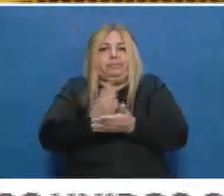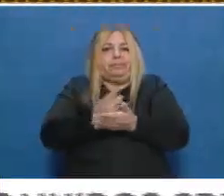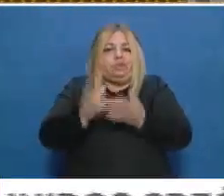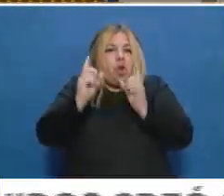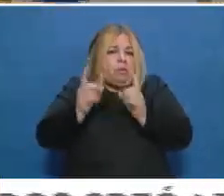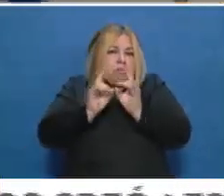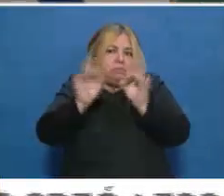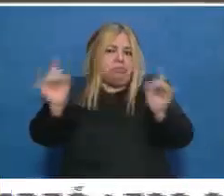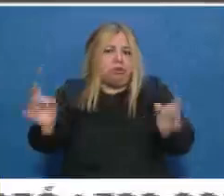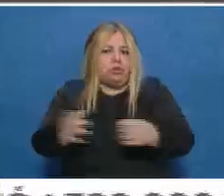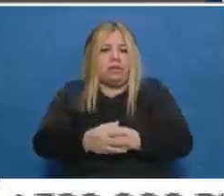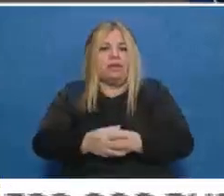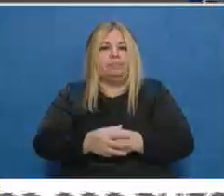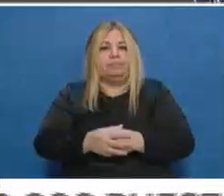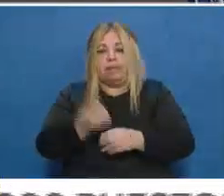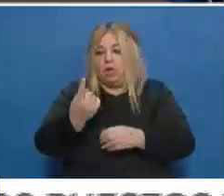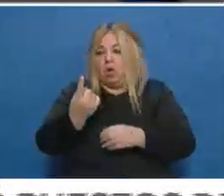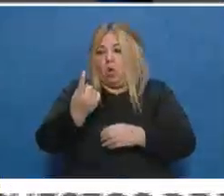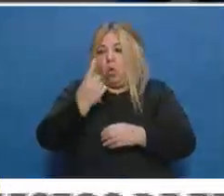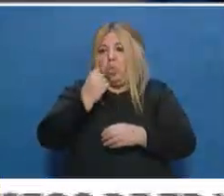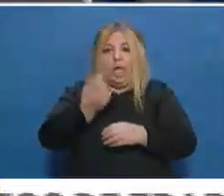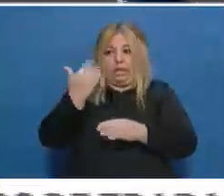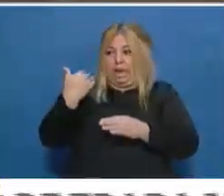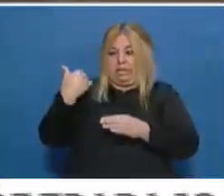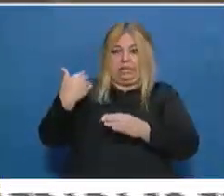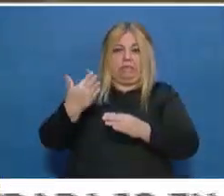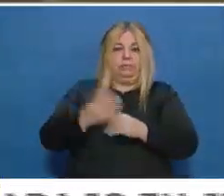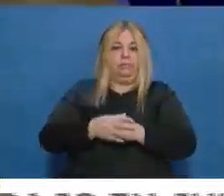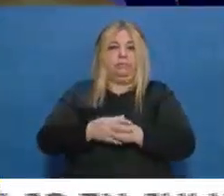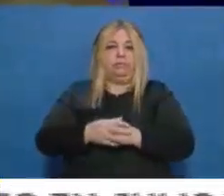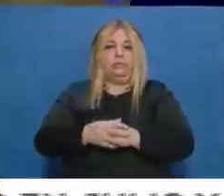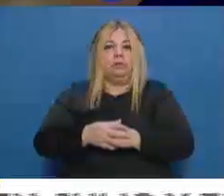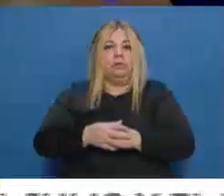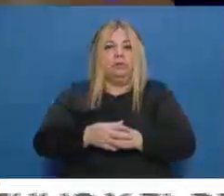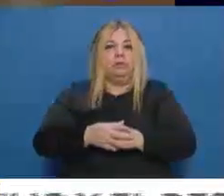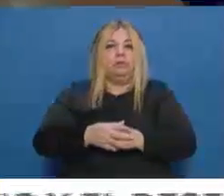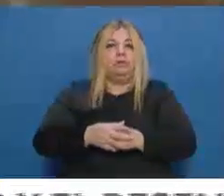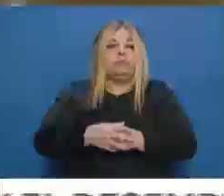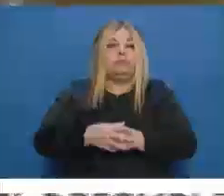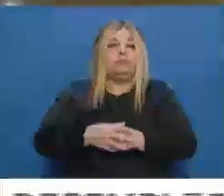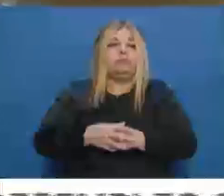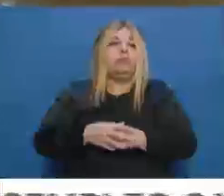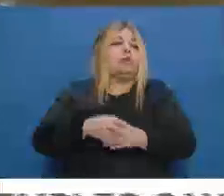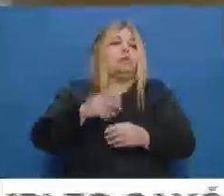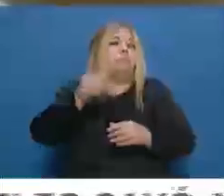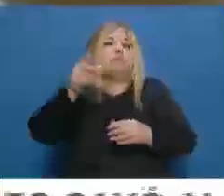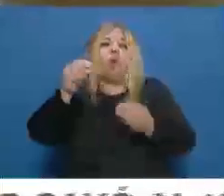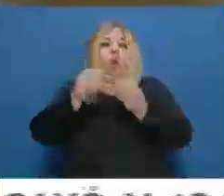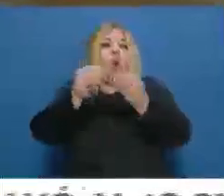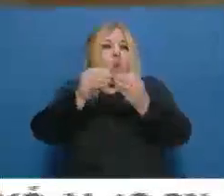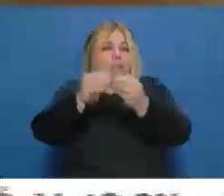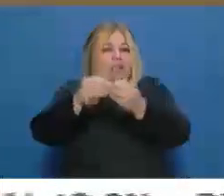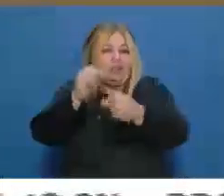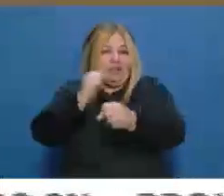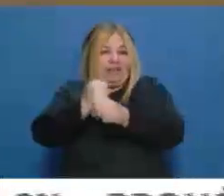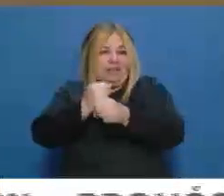en las últimas horas? Que hay siete empleados que se han contagiado o que son compañeros de trabajo de